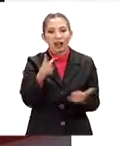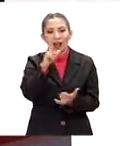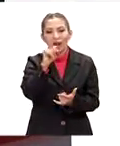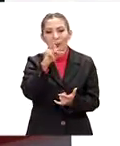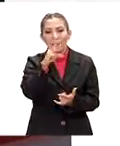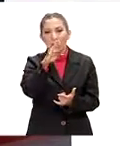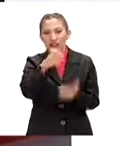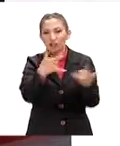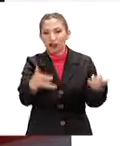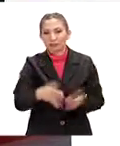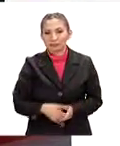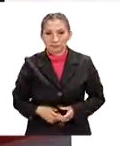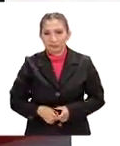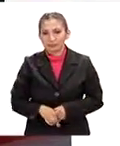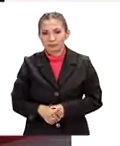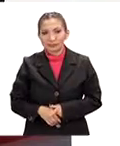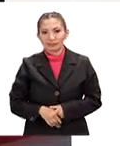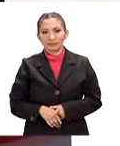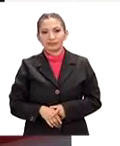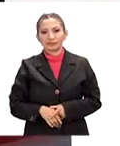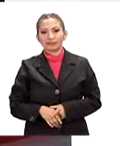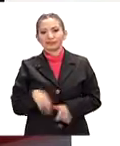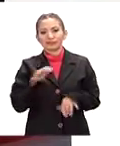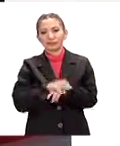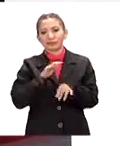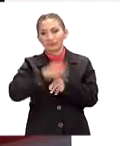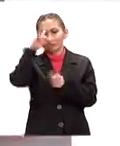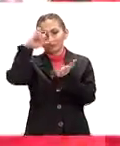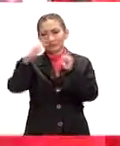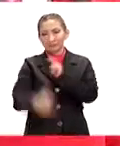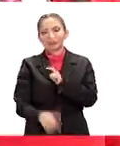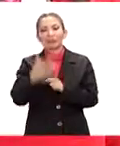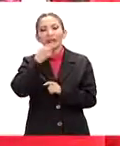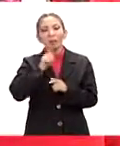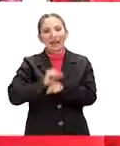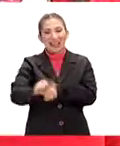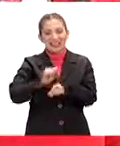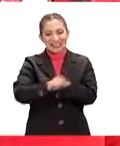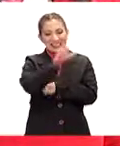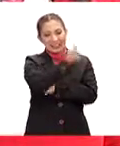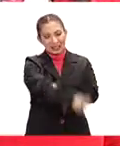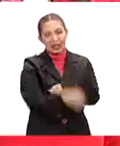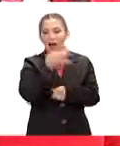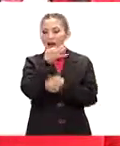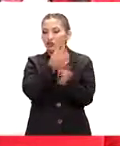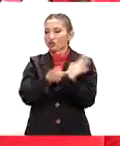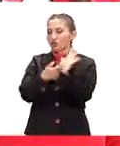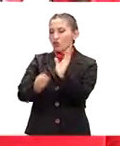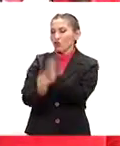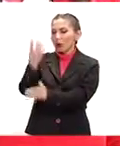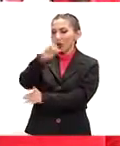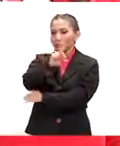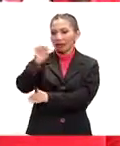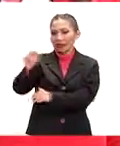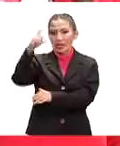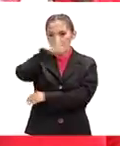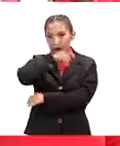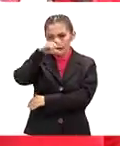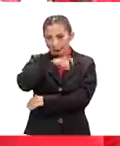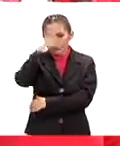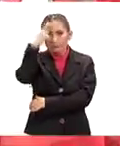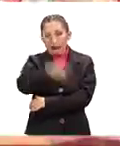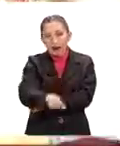Ricardo Antonio Lavolpe. Amigos de México al día, el argentino Ricardo Lavolpe fue anunciado como el nuevo director técnico de la América